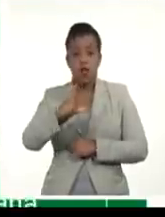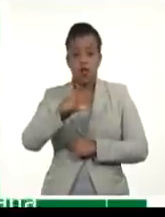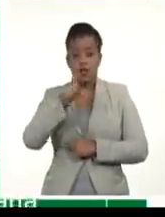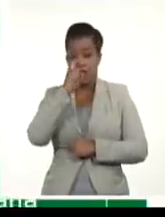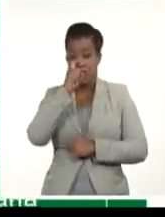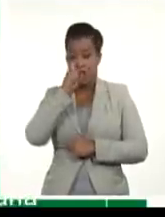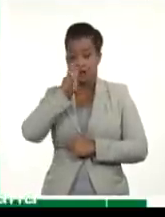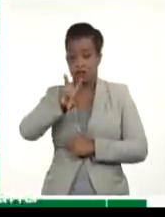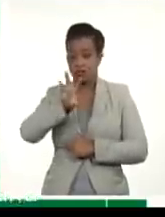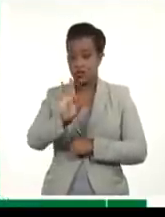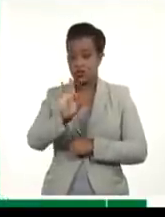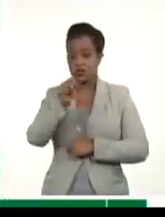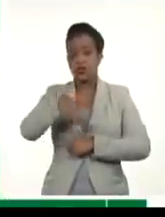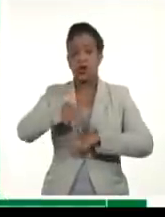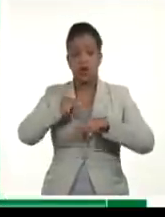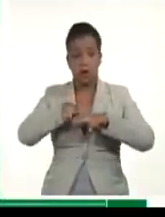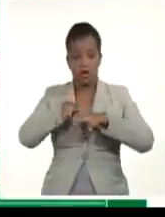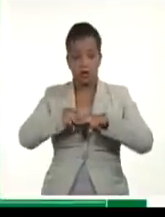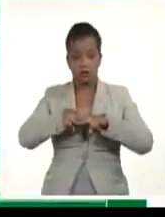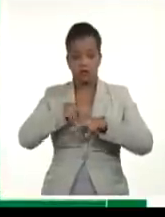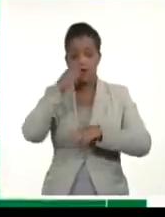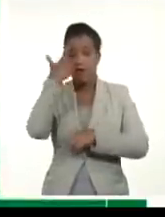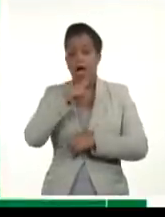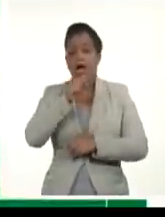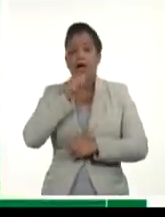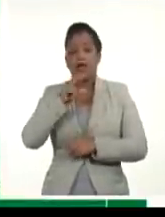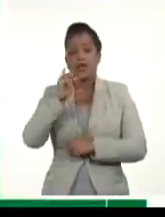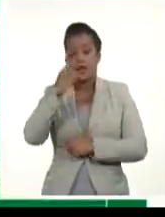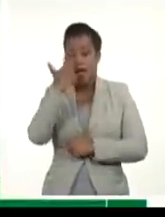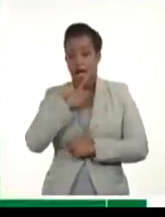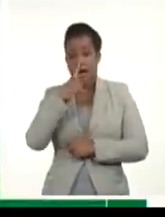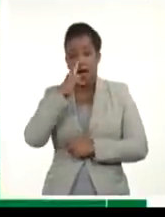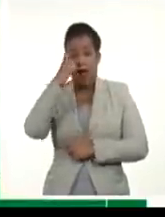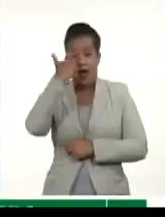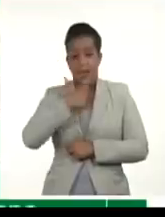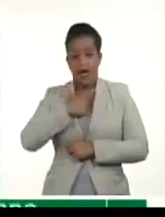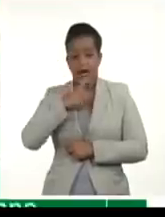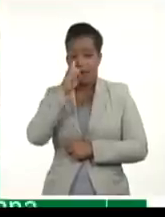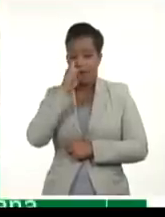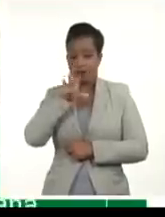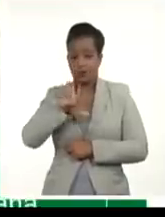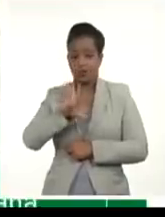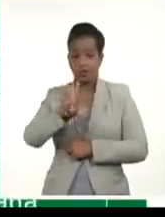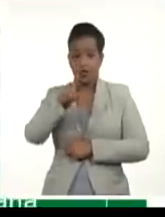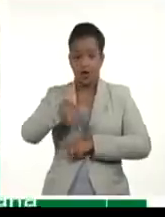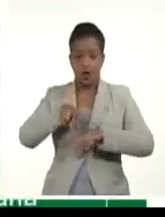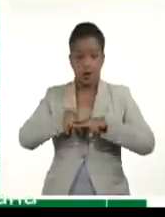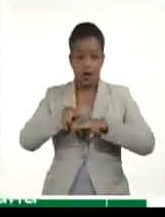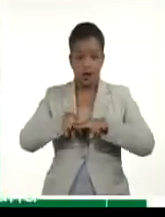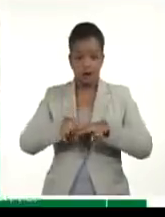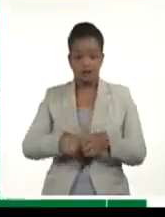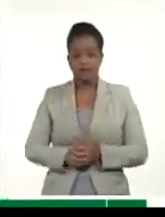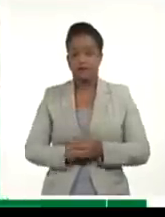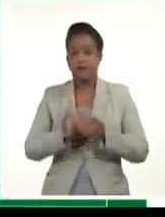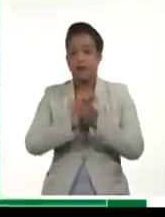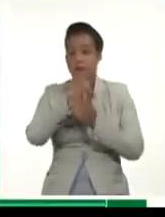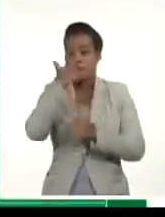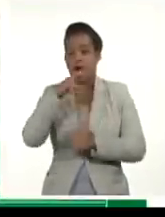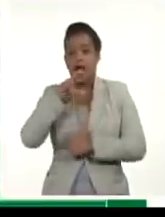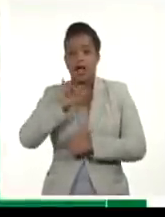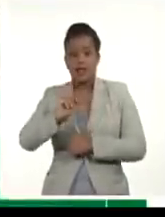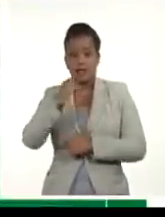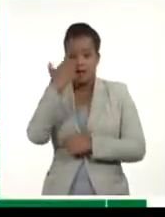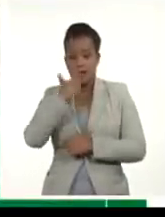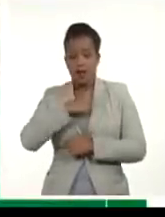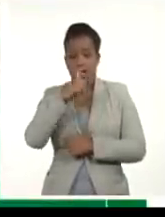años, La Habana. Adriana Josué Díaz, 52 años, La Habana. María López Cerón Uga,